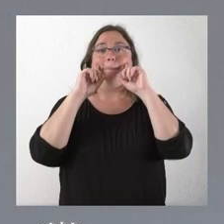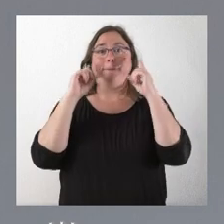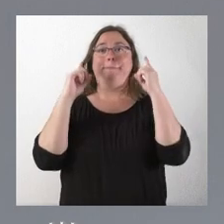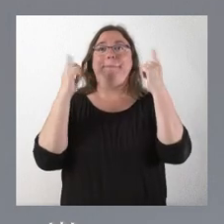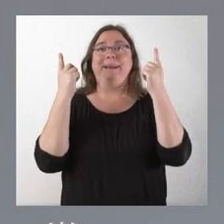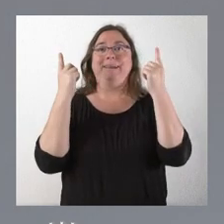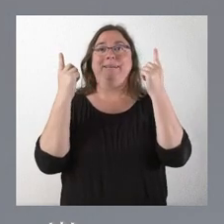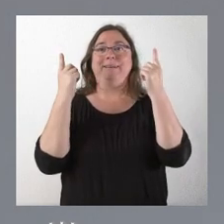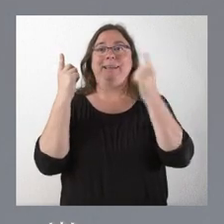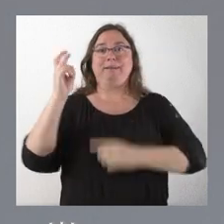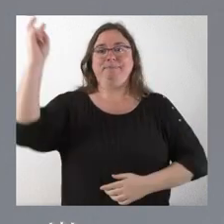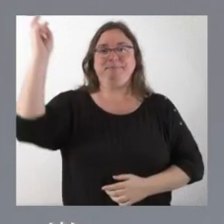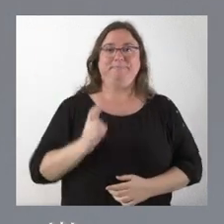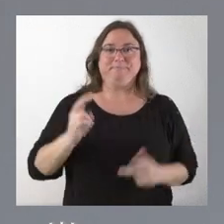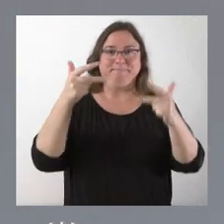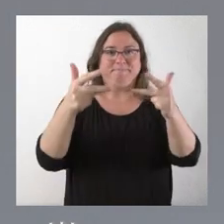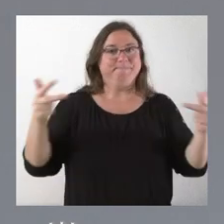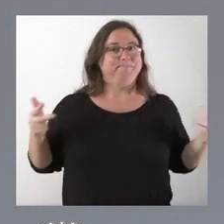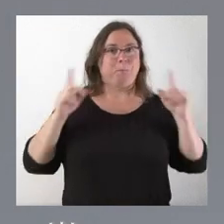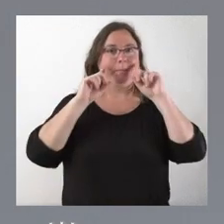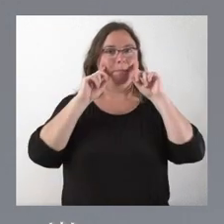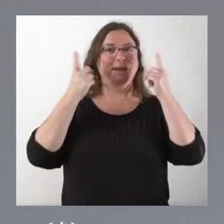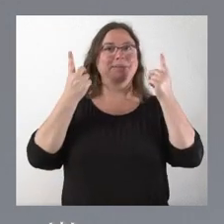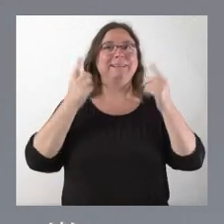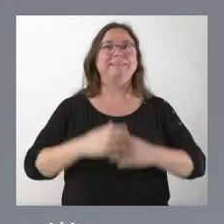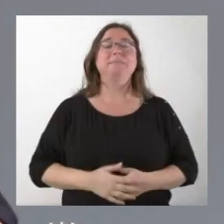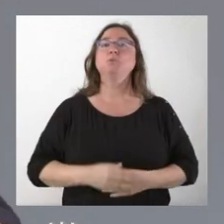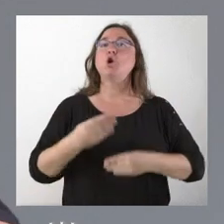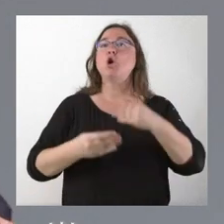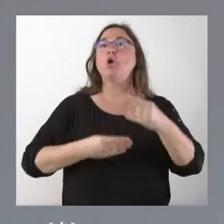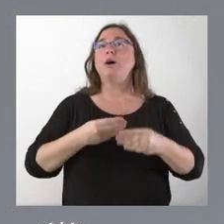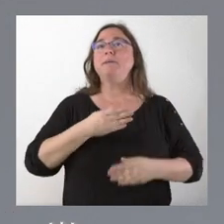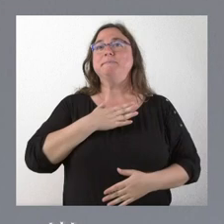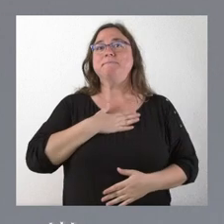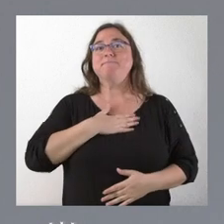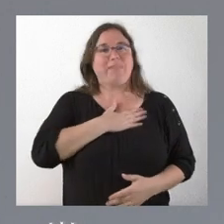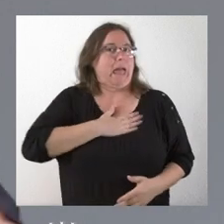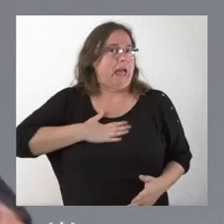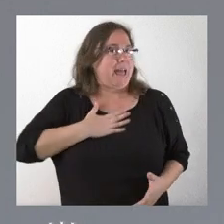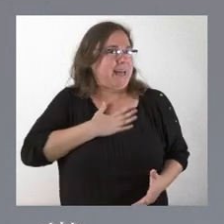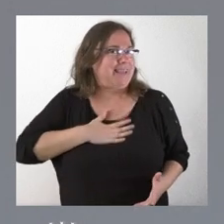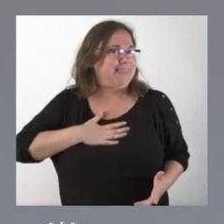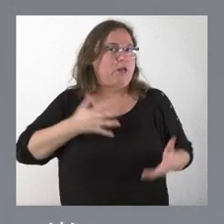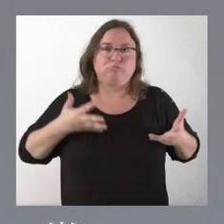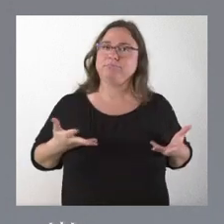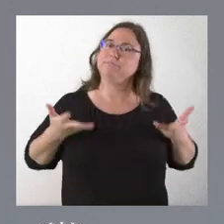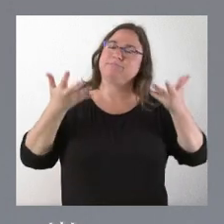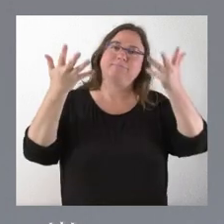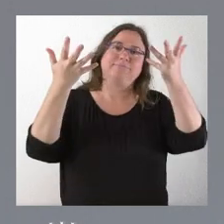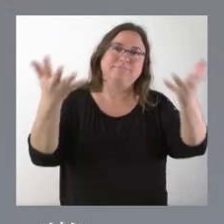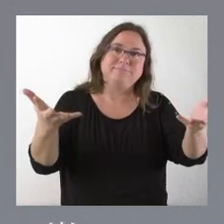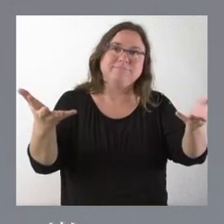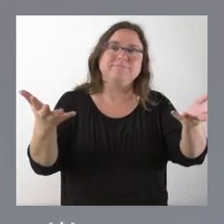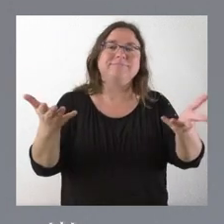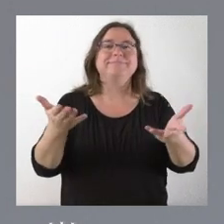que concurro a estas ruedas de prensa y lo hago pues encantado, poniéndome a su disposición con toda